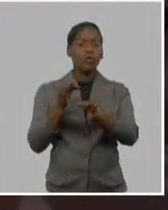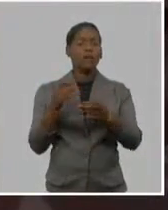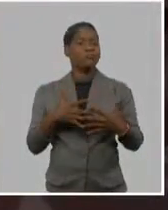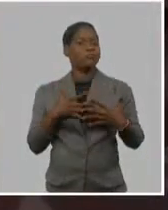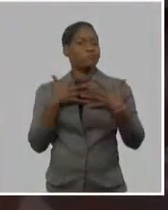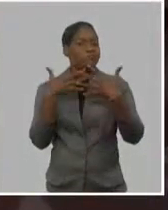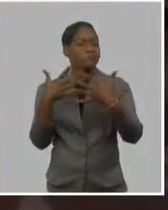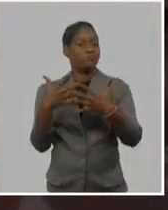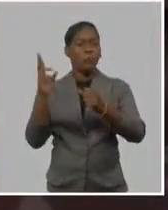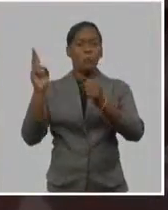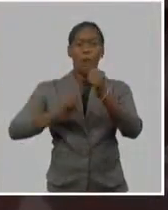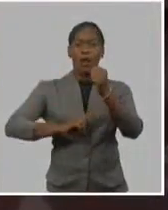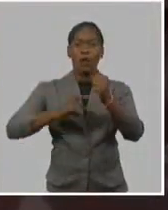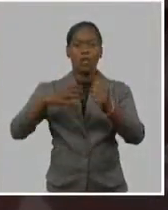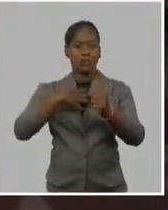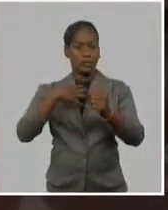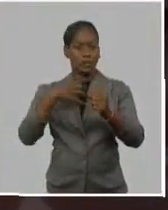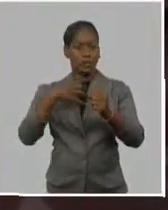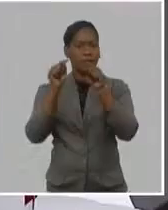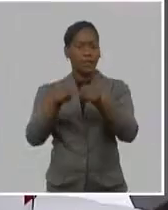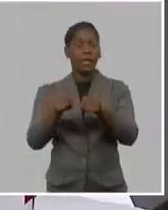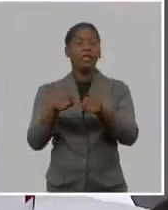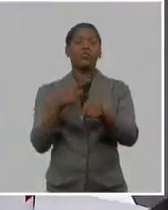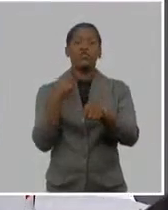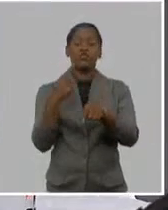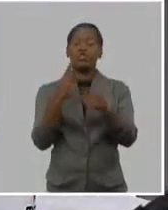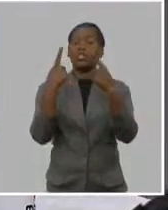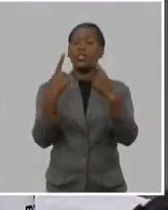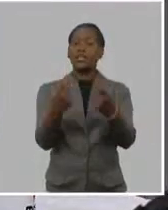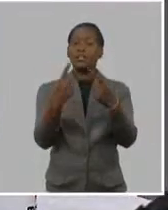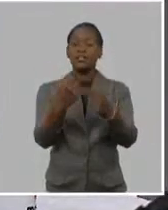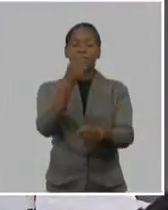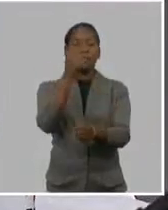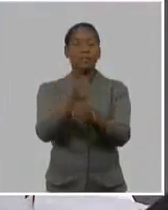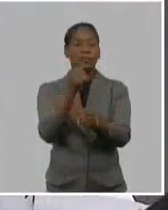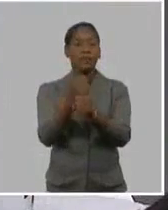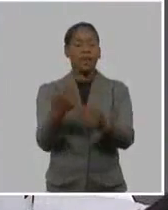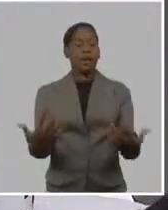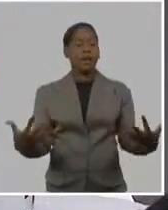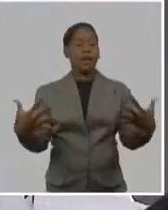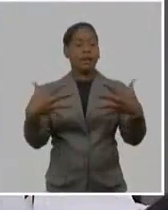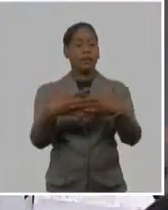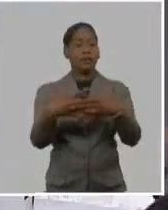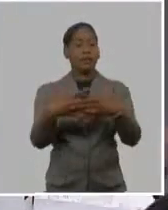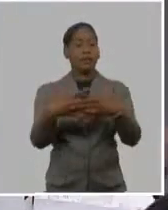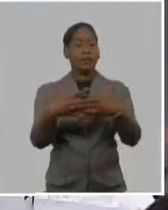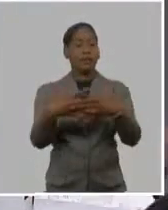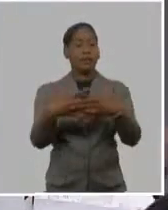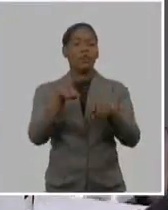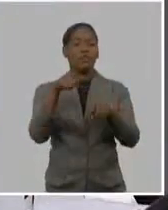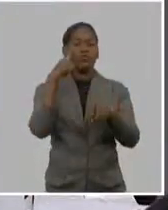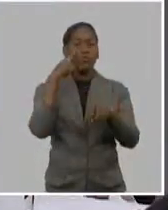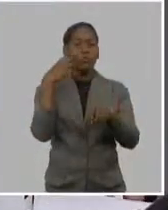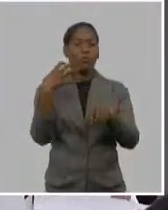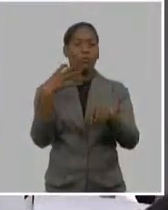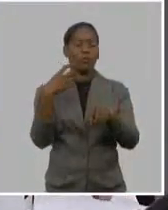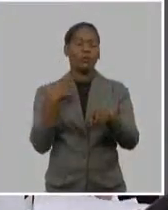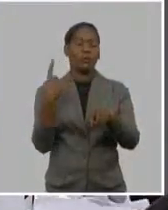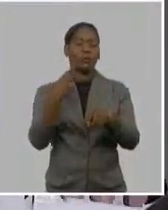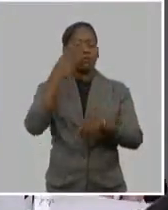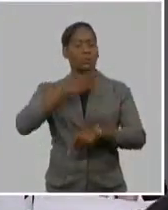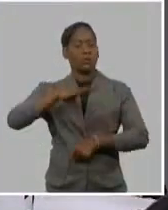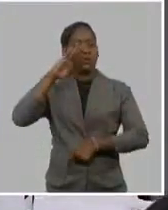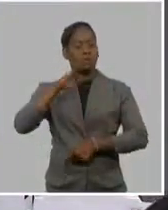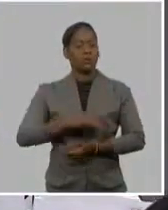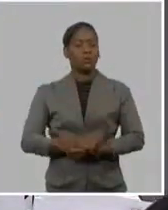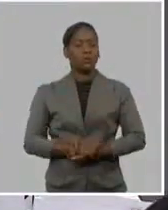esos valores y estamos necesitados de cosechar lo que hemos logrado. Pero para eso,